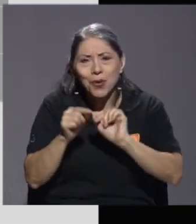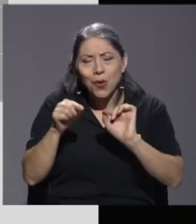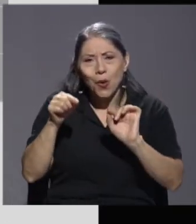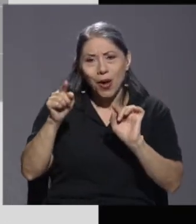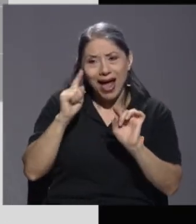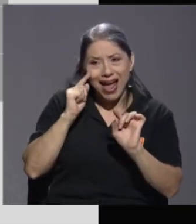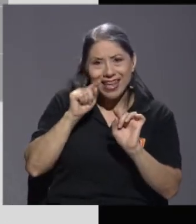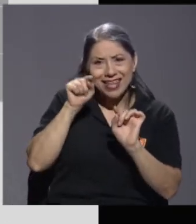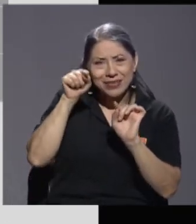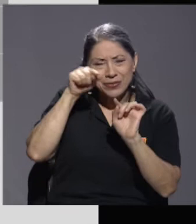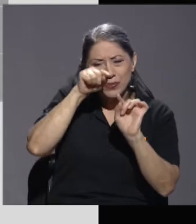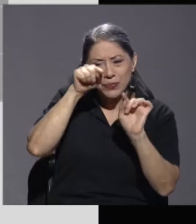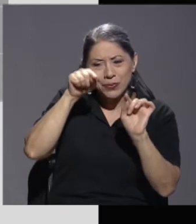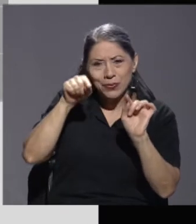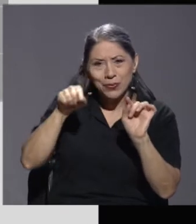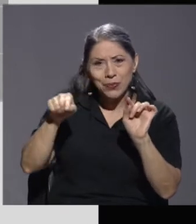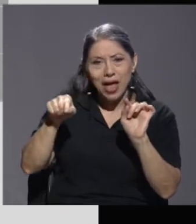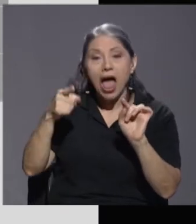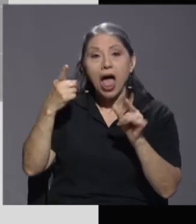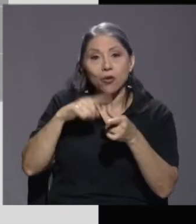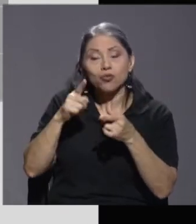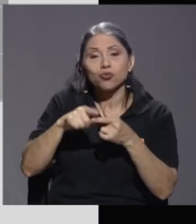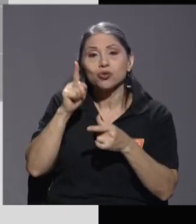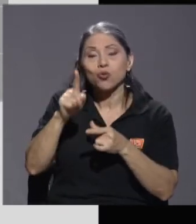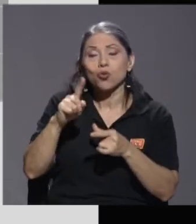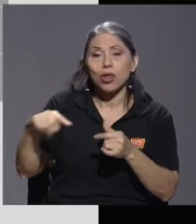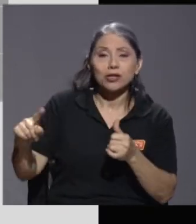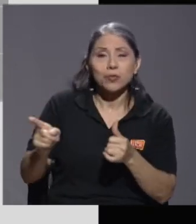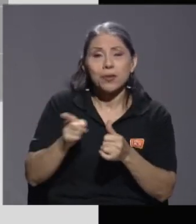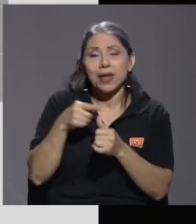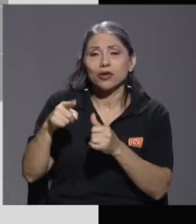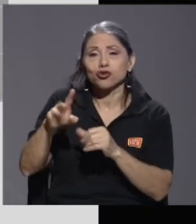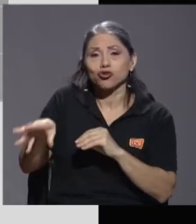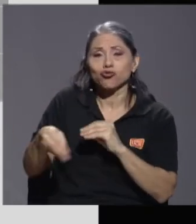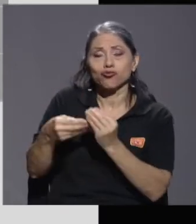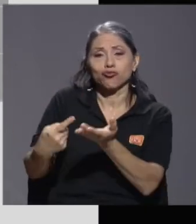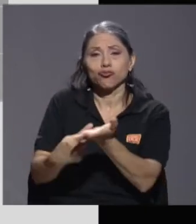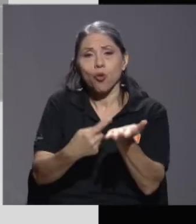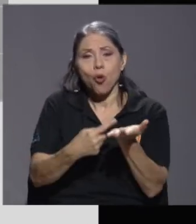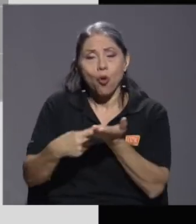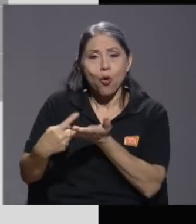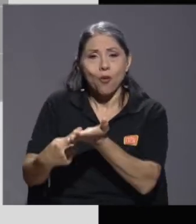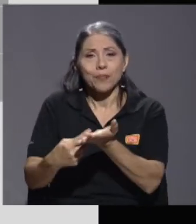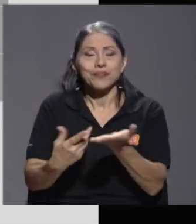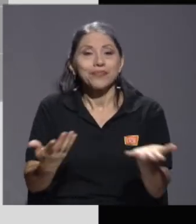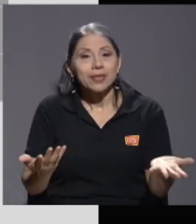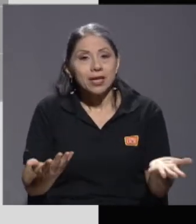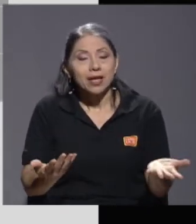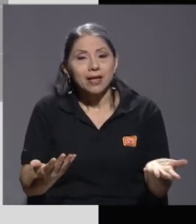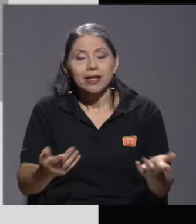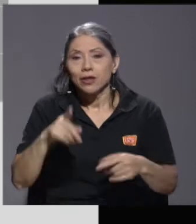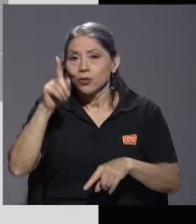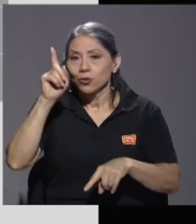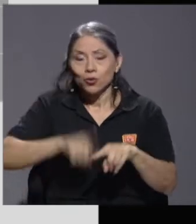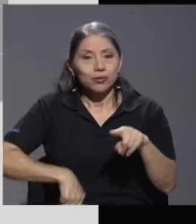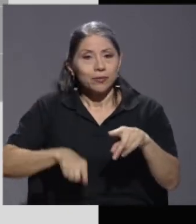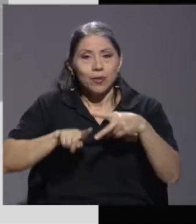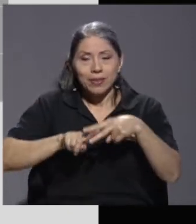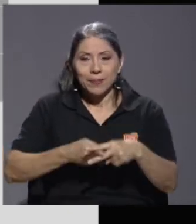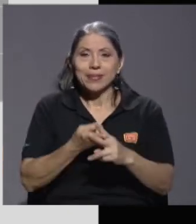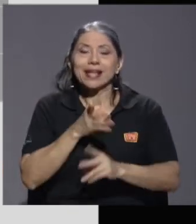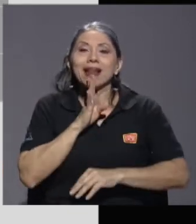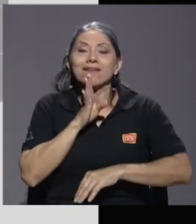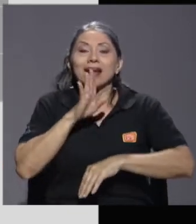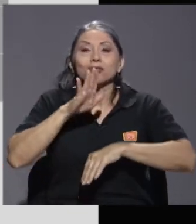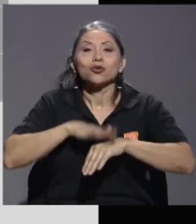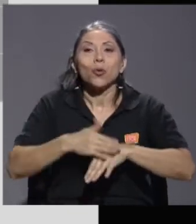¿verdad? Y aquí es uno de los primeros puntos que quiero hacer, es que no se puede empezar a hablar